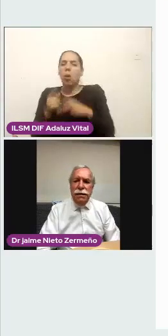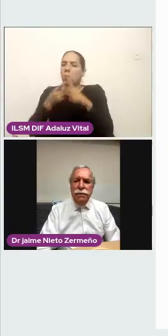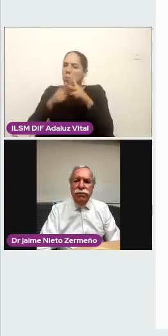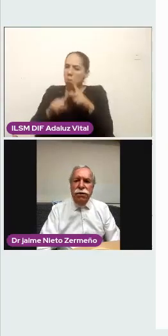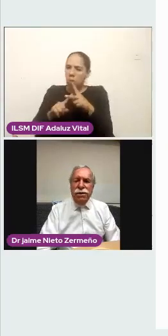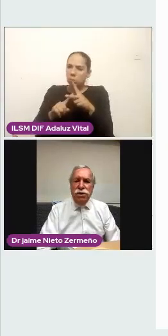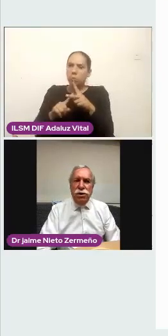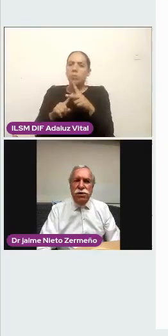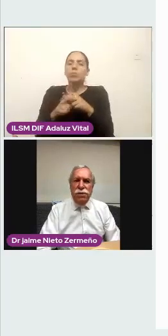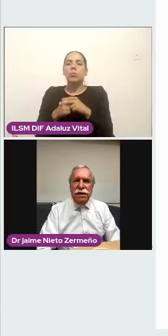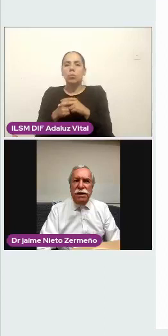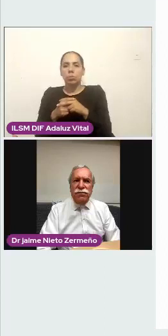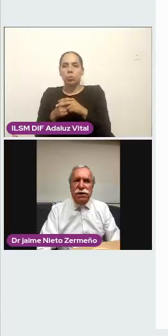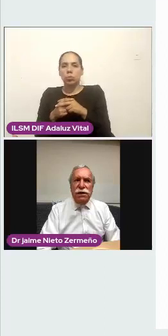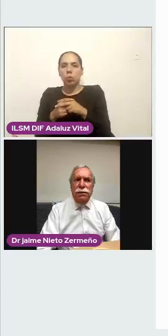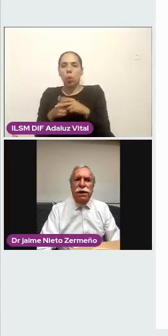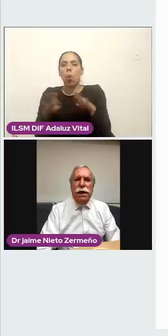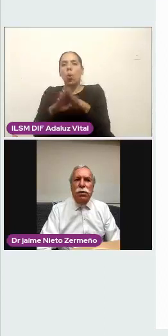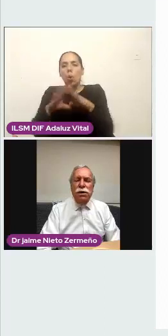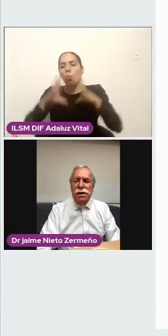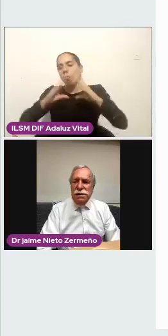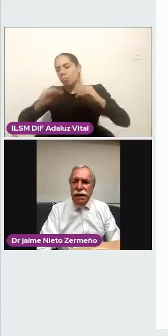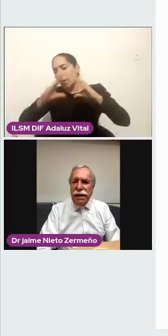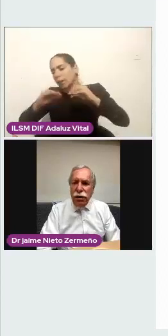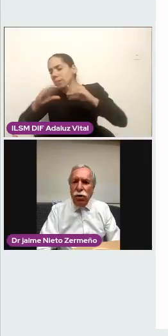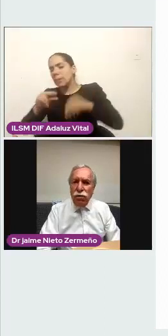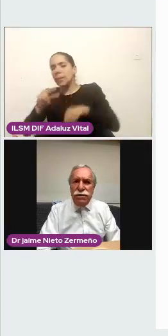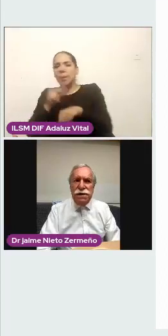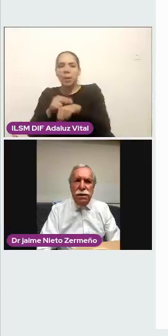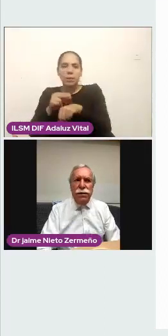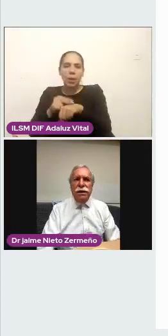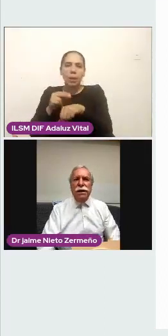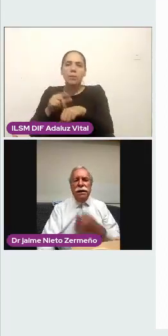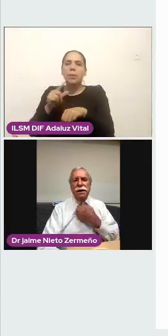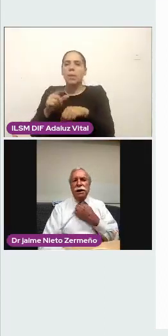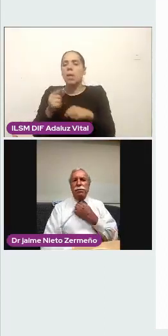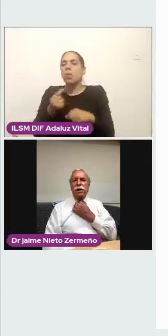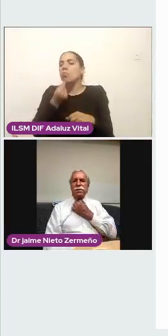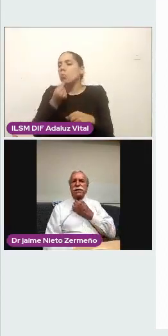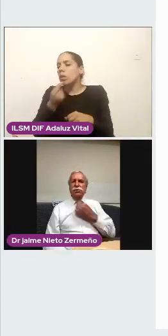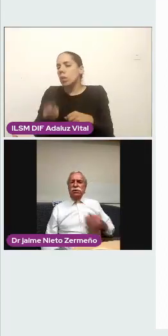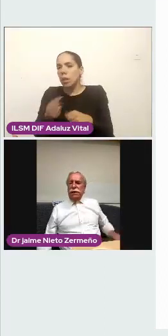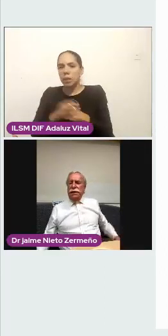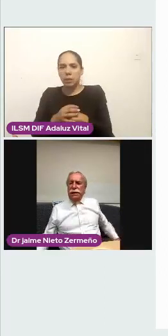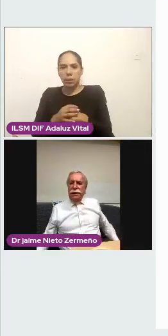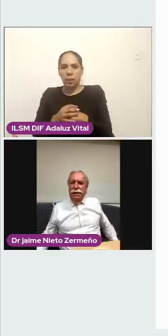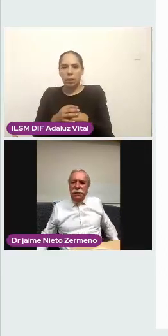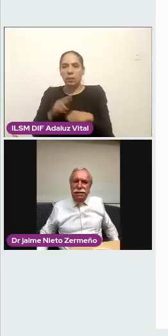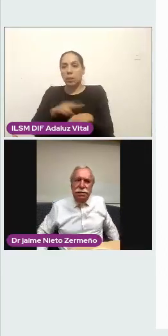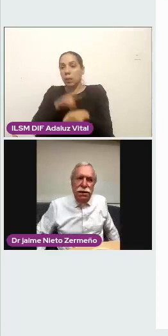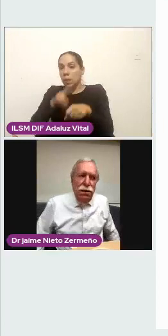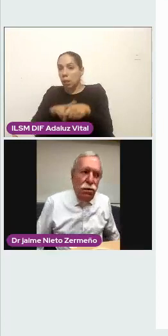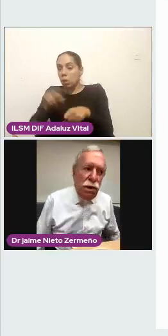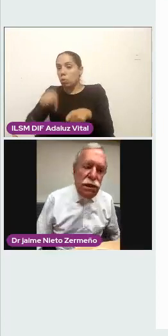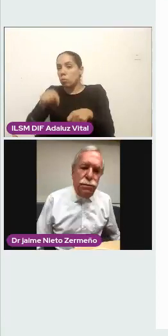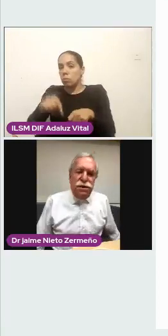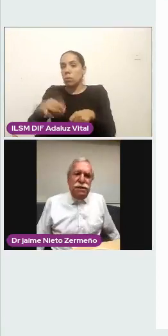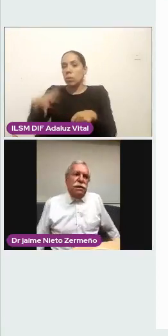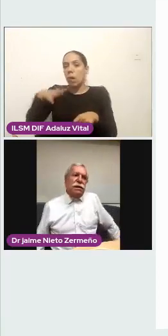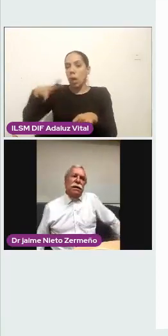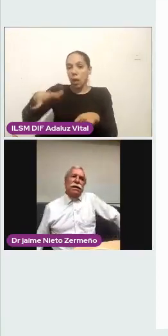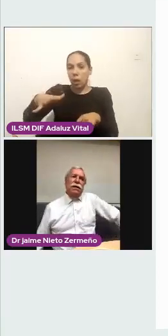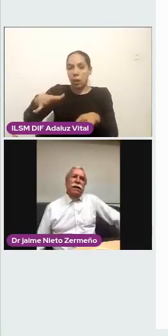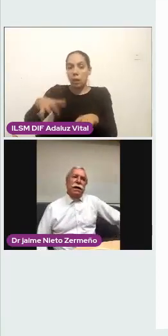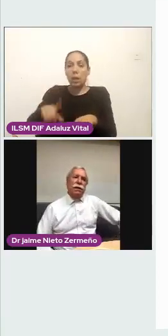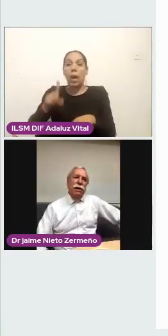formación del Hospital Infantil de México se generó oficialmente en 1933, cuando era